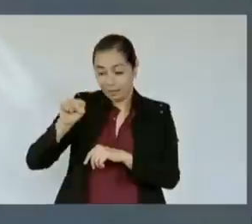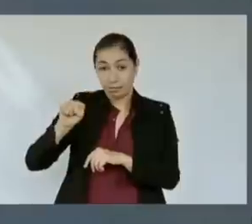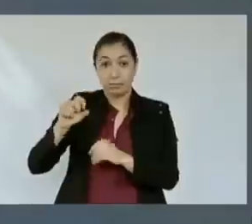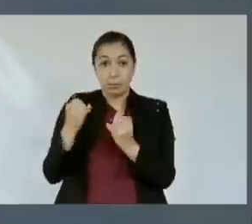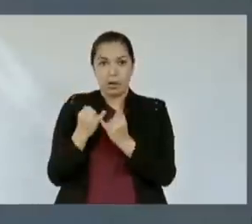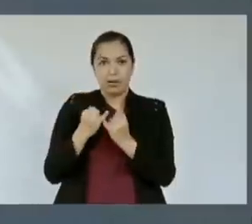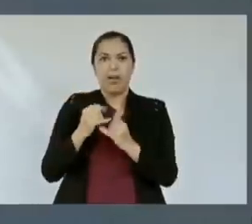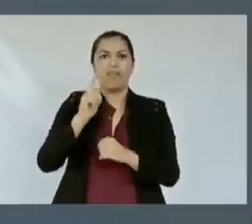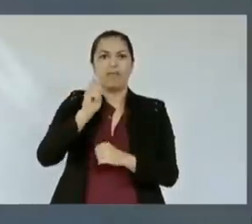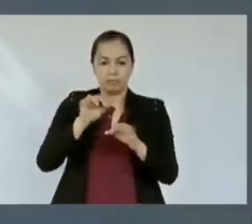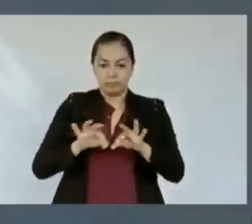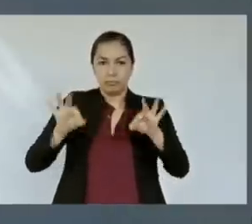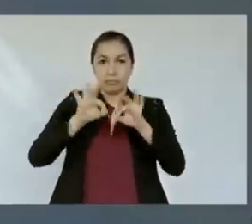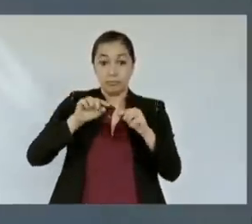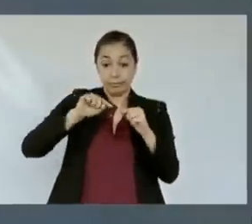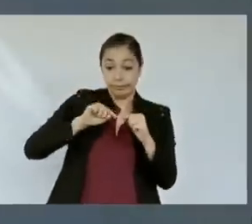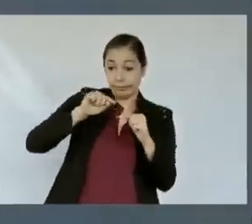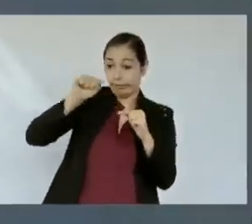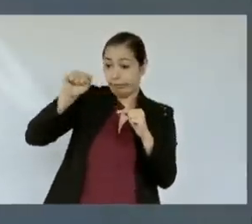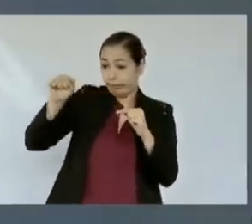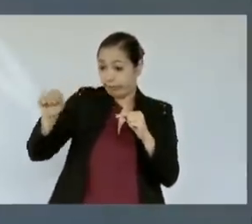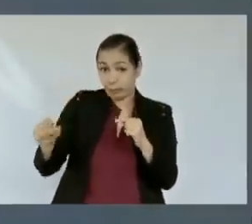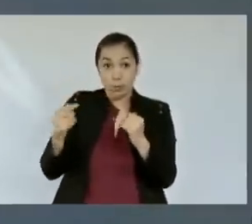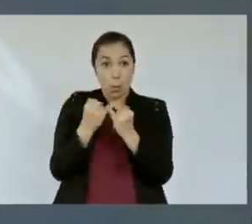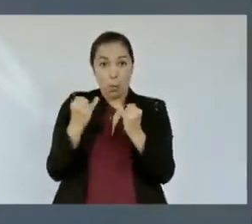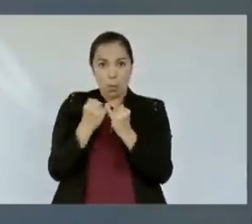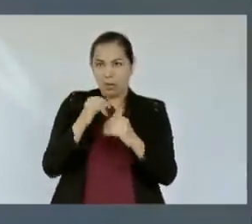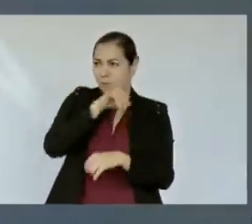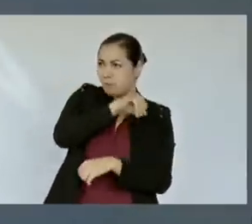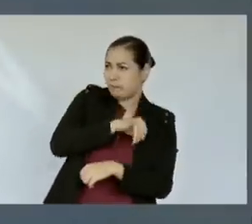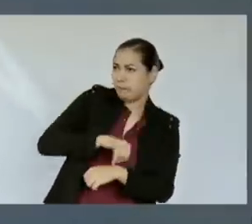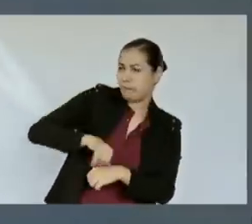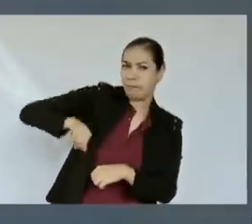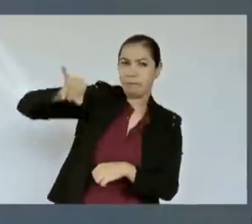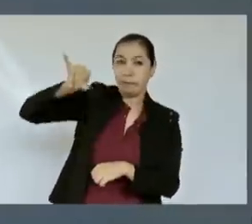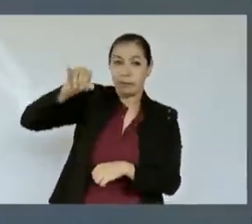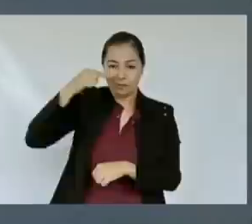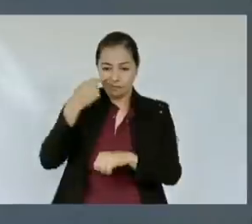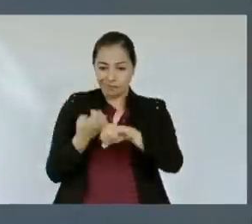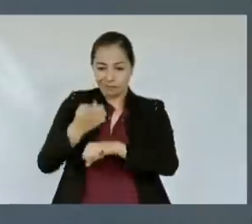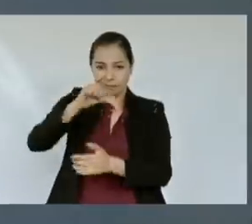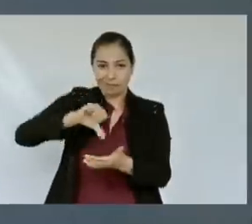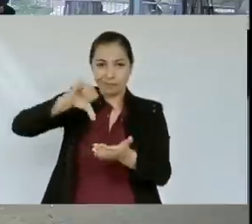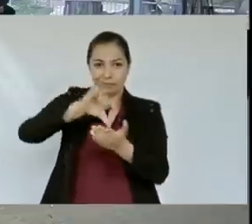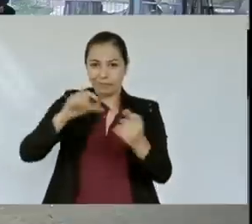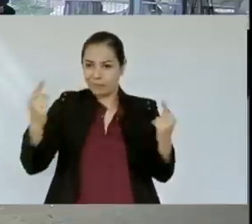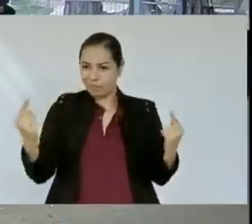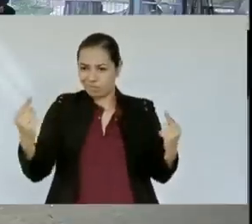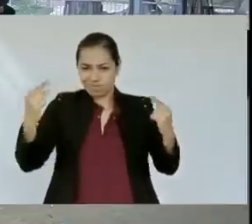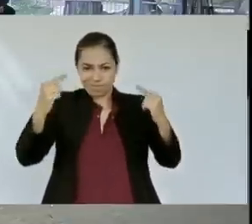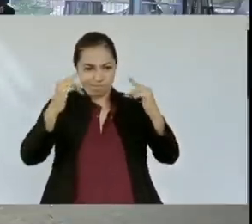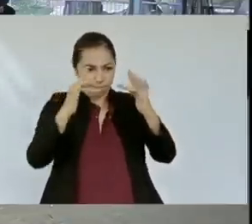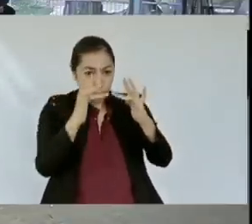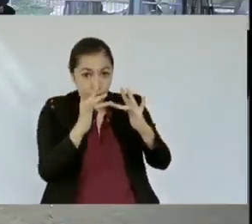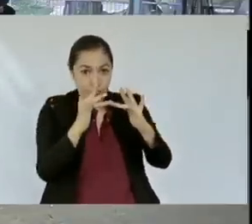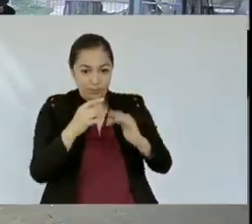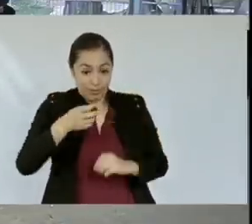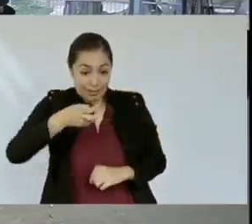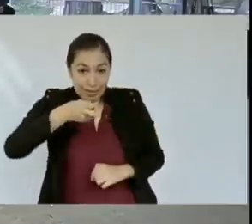esta sierra en el centro del estado y luego el